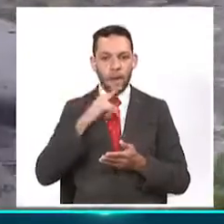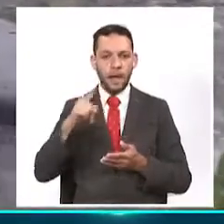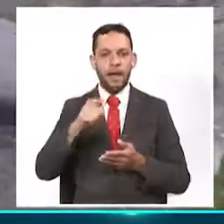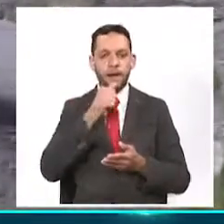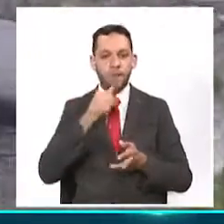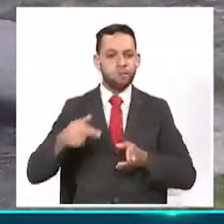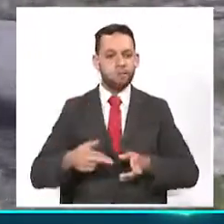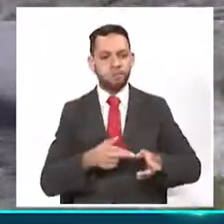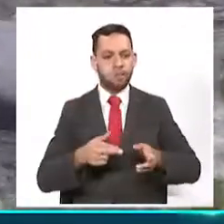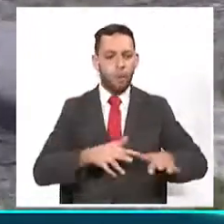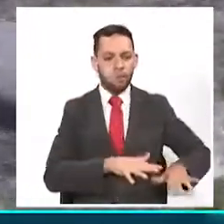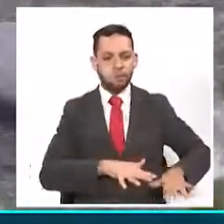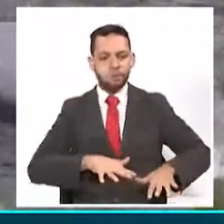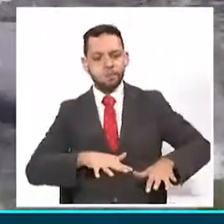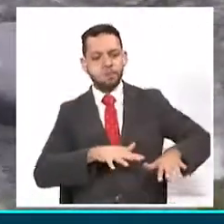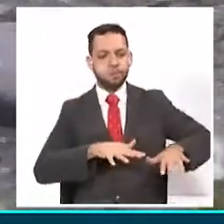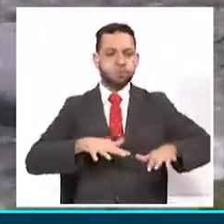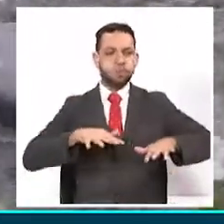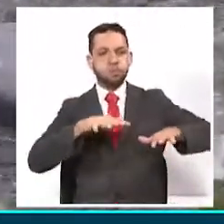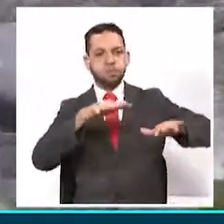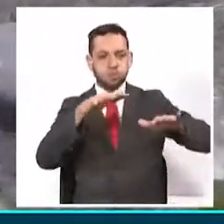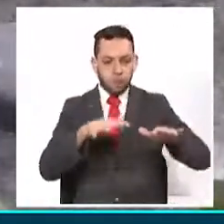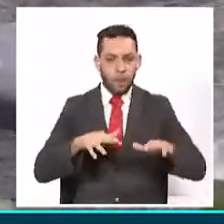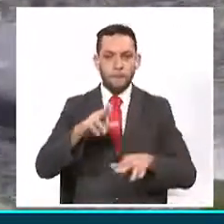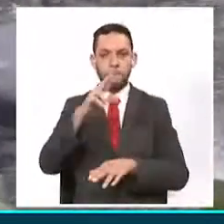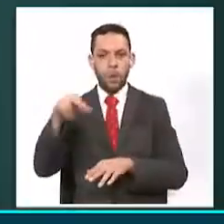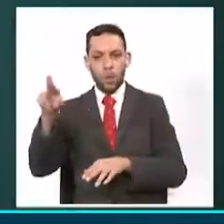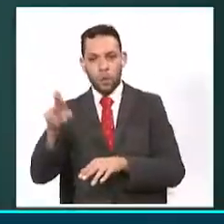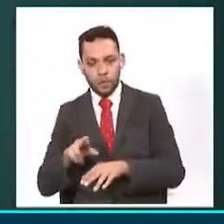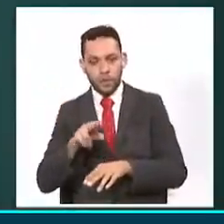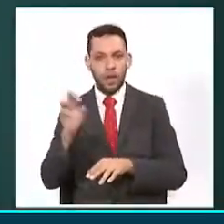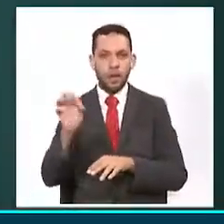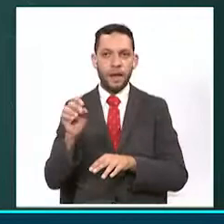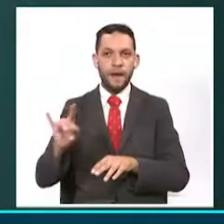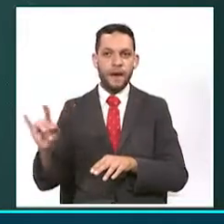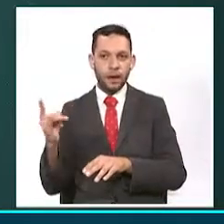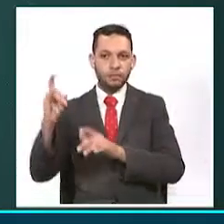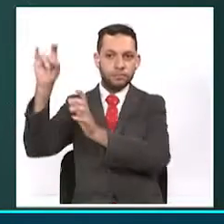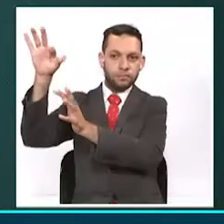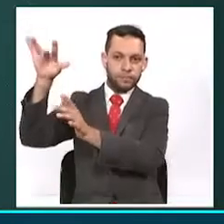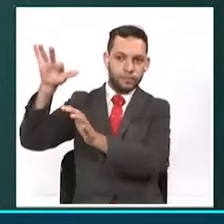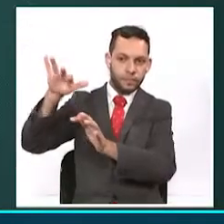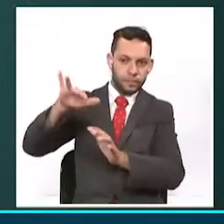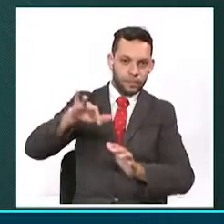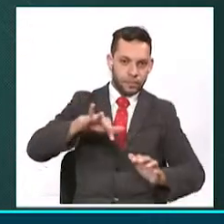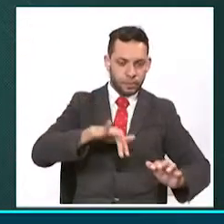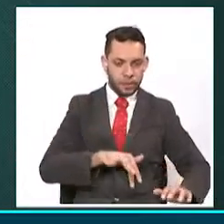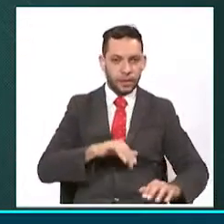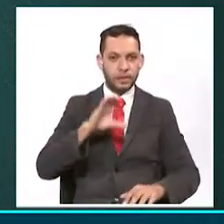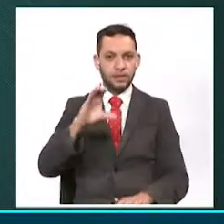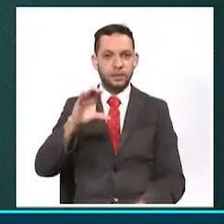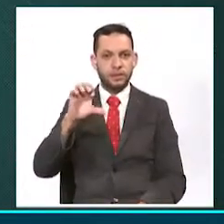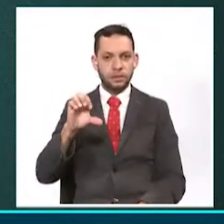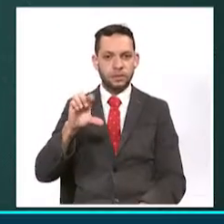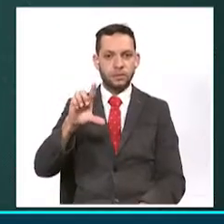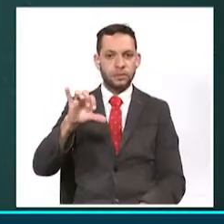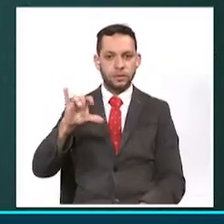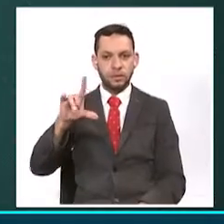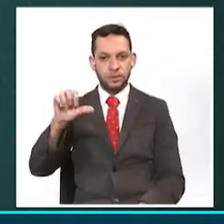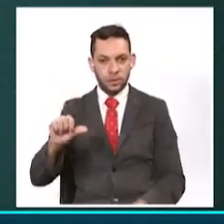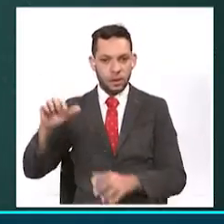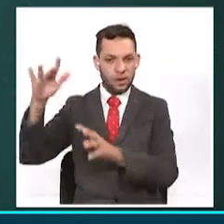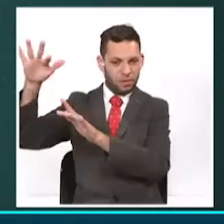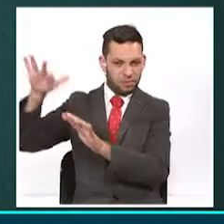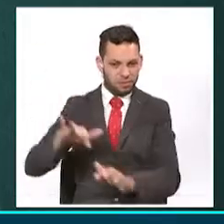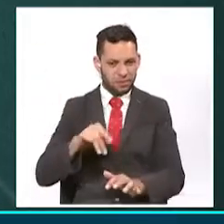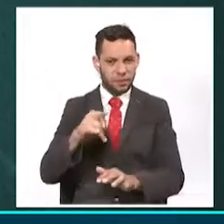donde en este momento se presenta paso restringido por pérdida de la banca en la vía Pueblo Rico-Santa Cecilia. Han presentado algunos deslizamientos de